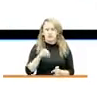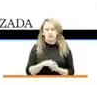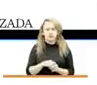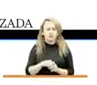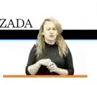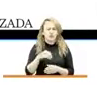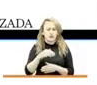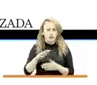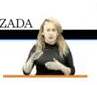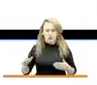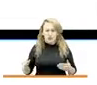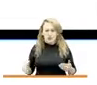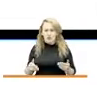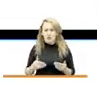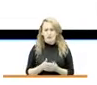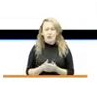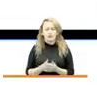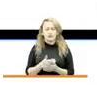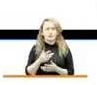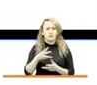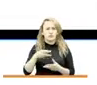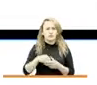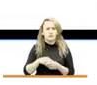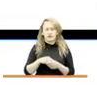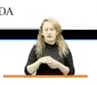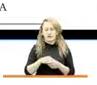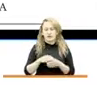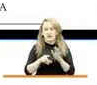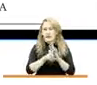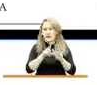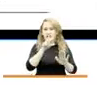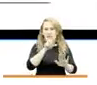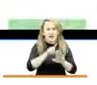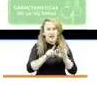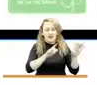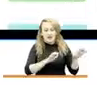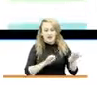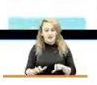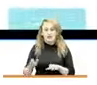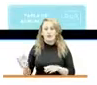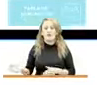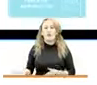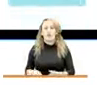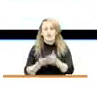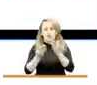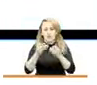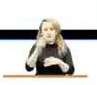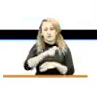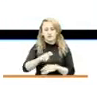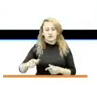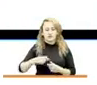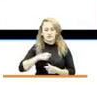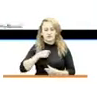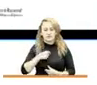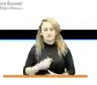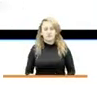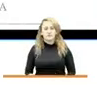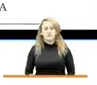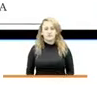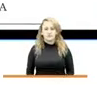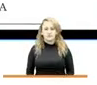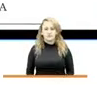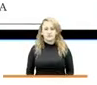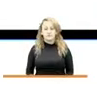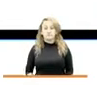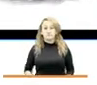hechos delictivos cometidos fundamentalmente contra la población civil. Con